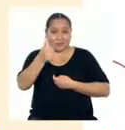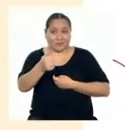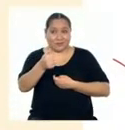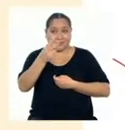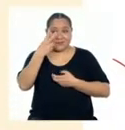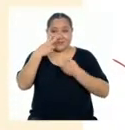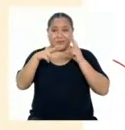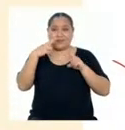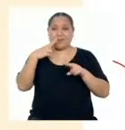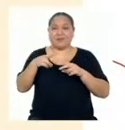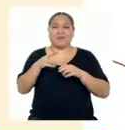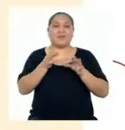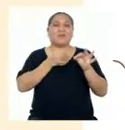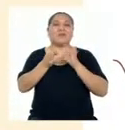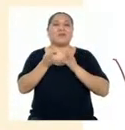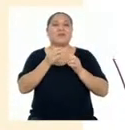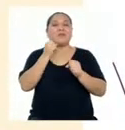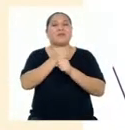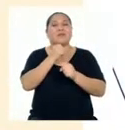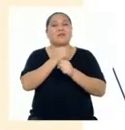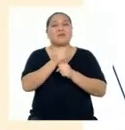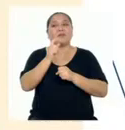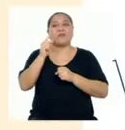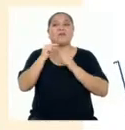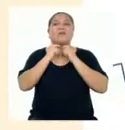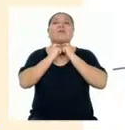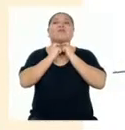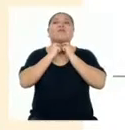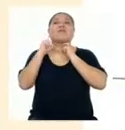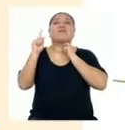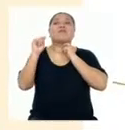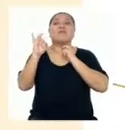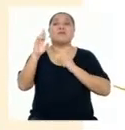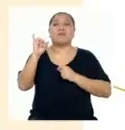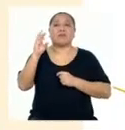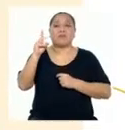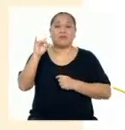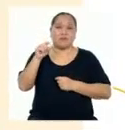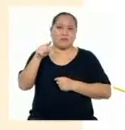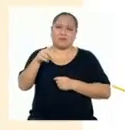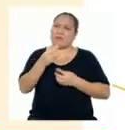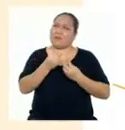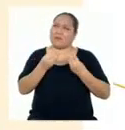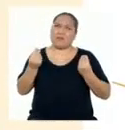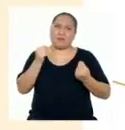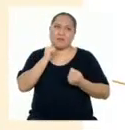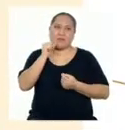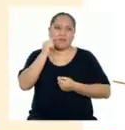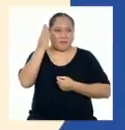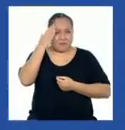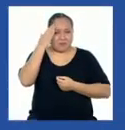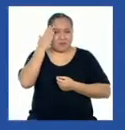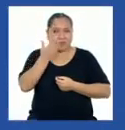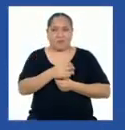Estás justificando la función de la tiroides con relación a los lípidos del cuerpo, pero hay más por saber.